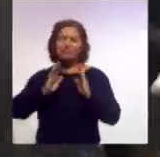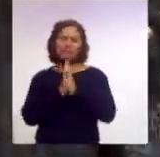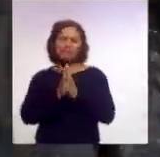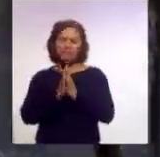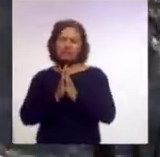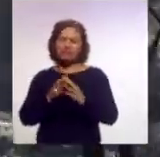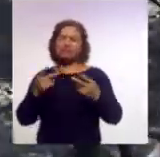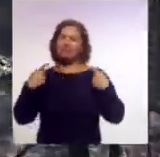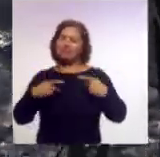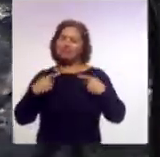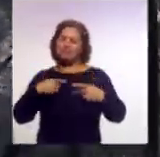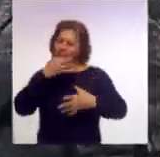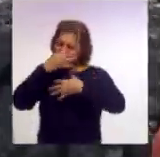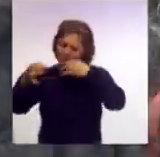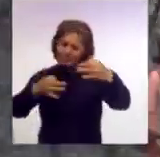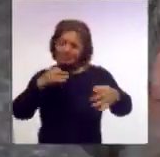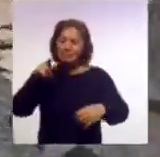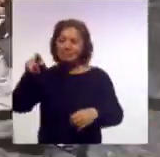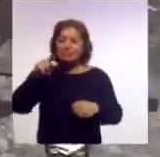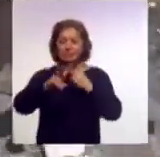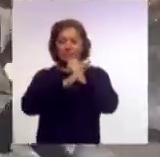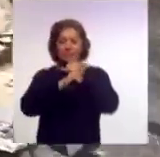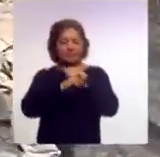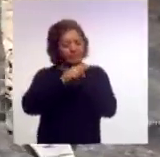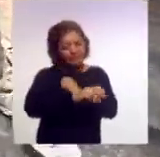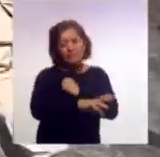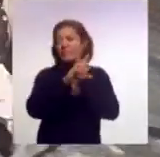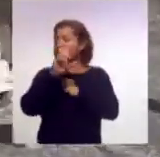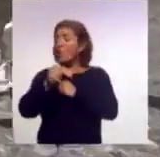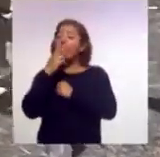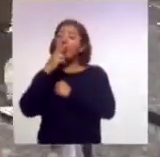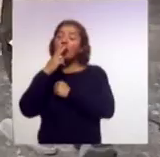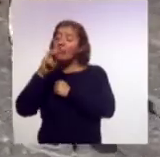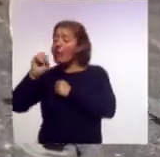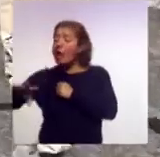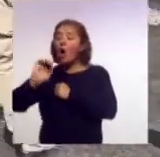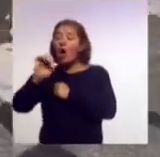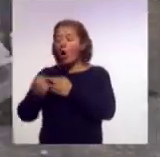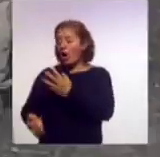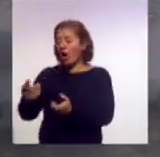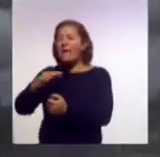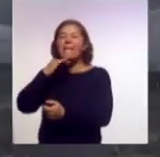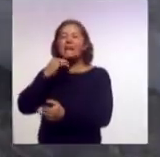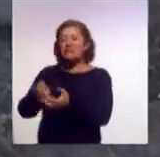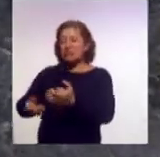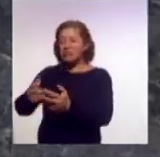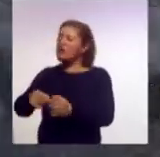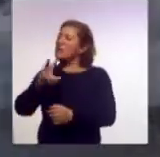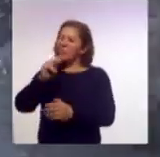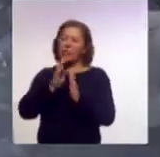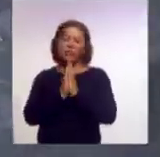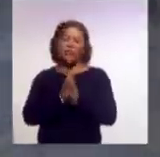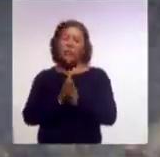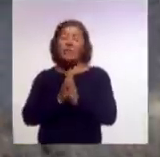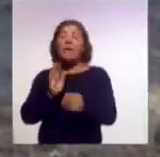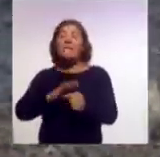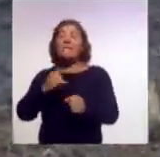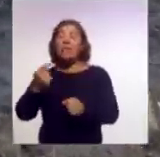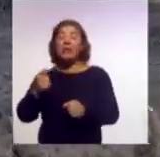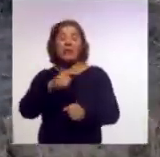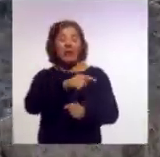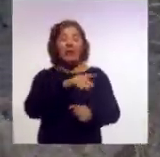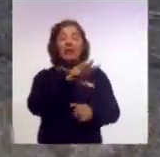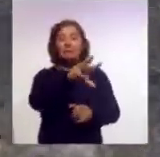conciencia y no dejar botellas de vidrio, evitar fumar o quemar basura en zonas de pastizal, ya que recuperar la superficie dañada